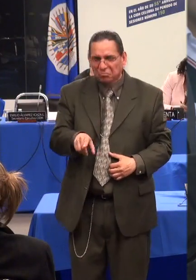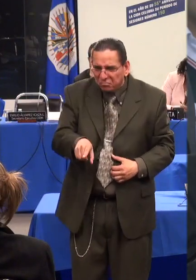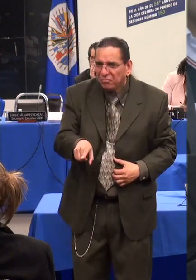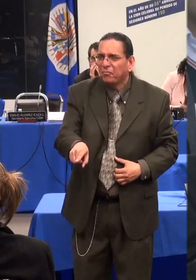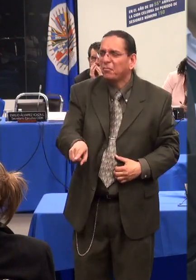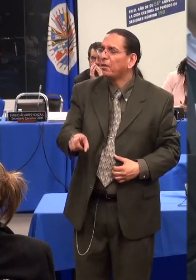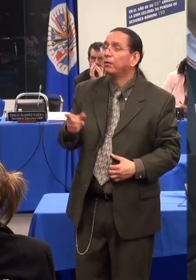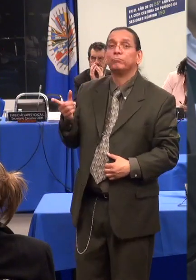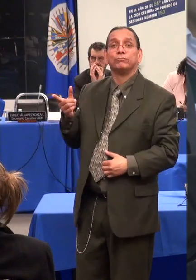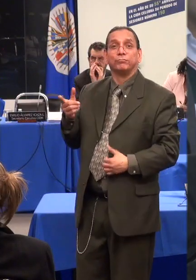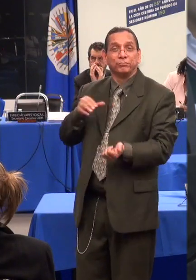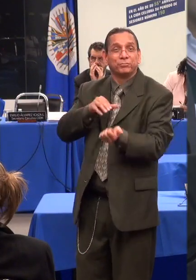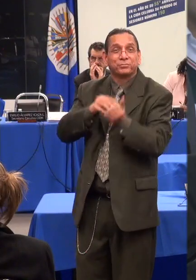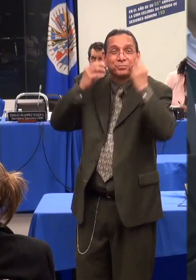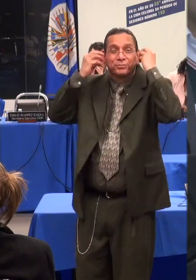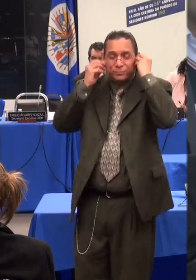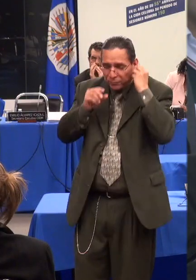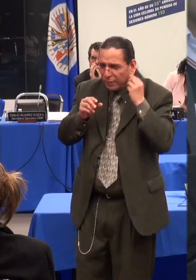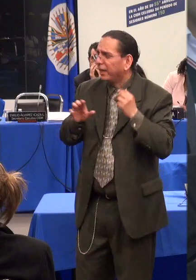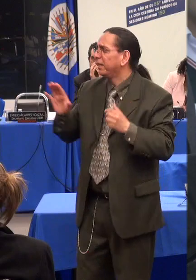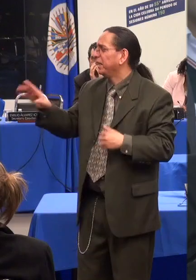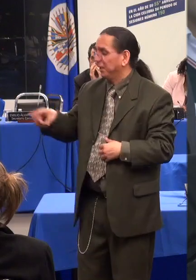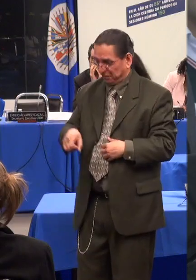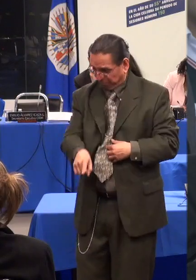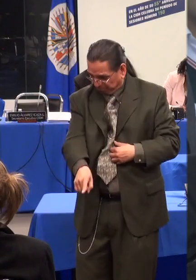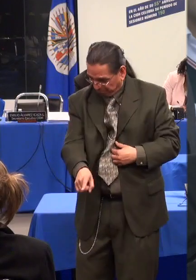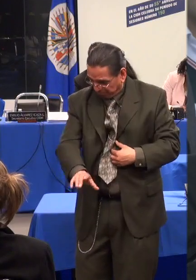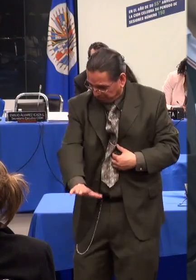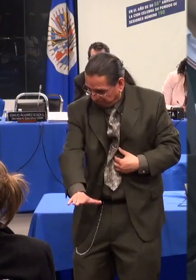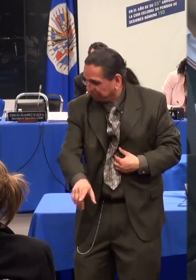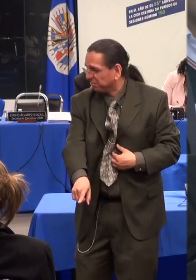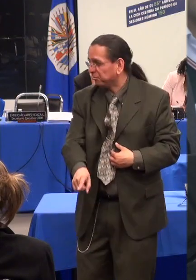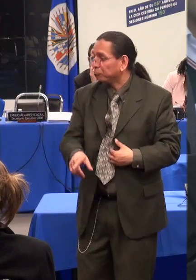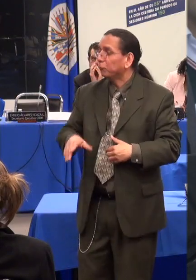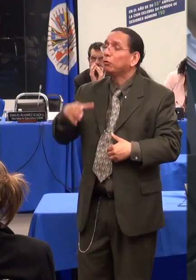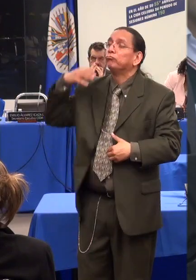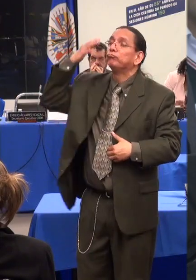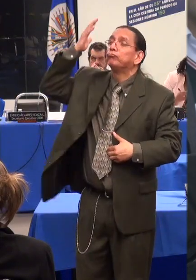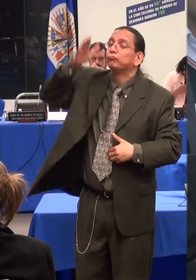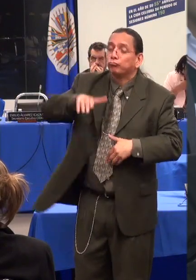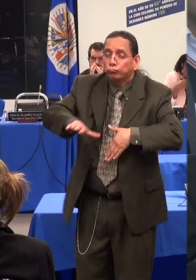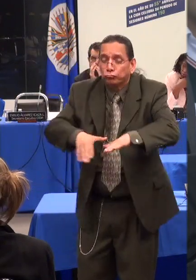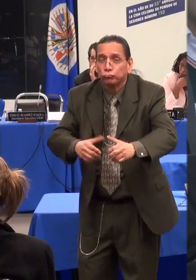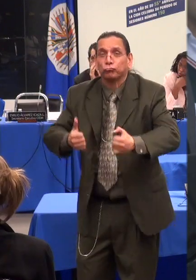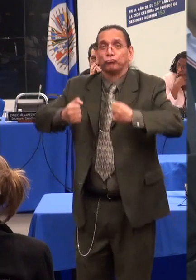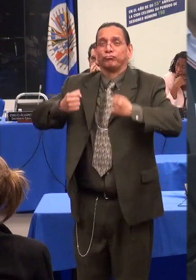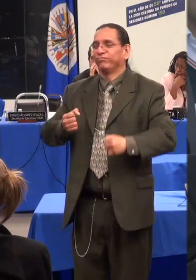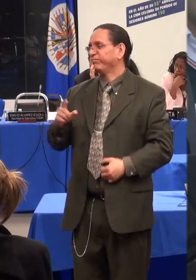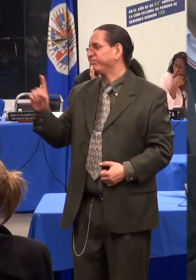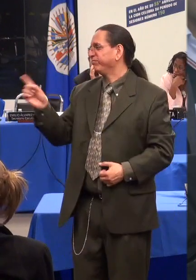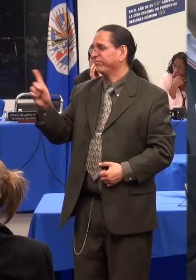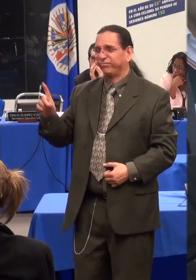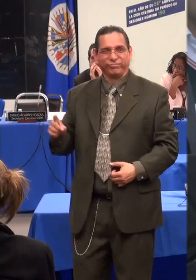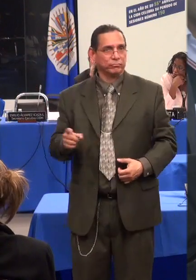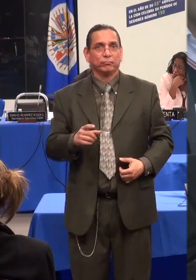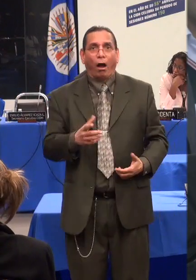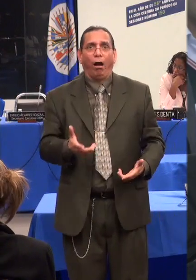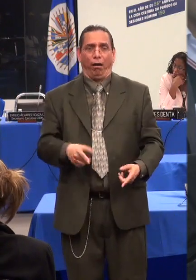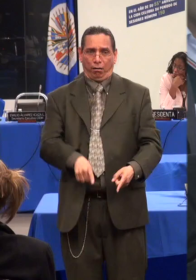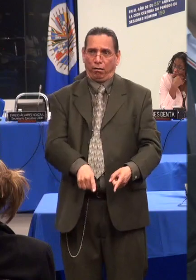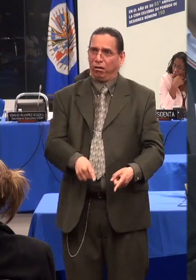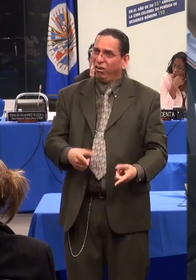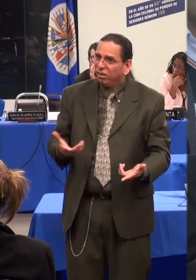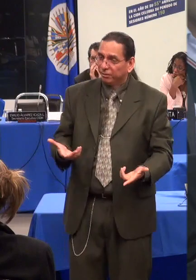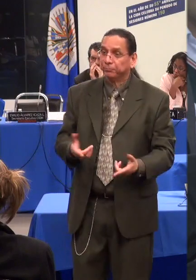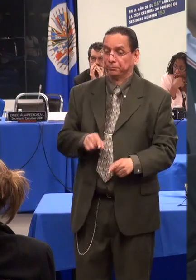y me dejaran en ese estado. Afortunadamente ellos no hicieron caso del diagnóstico del médico y hoy estoy aquí hablando ante